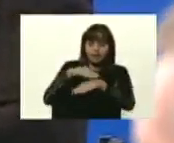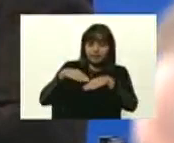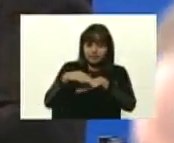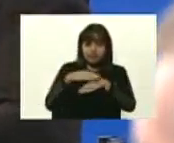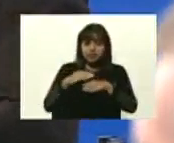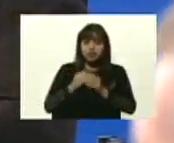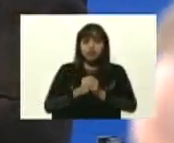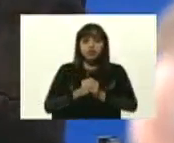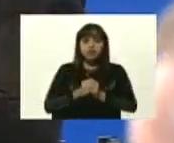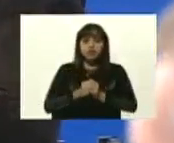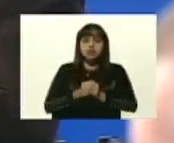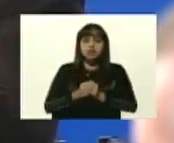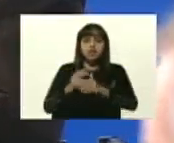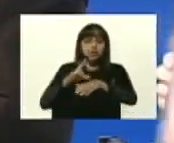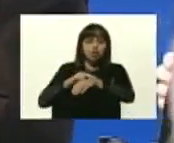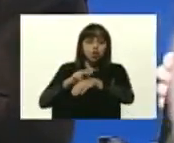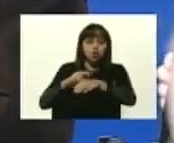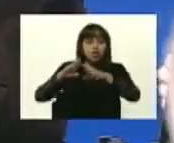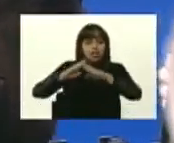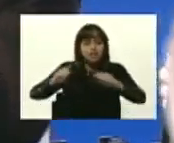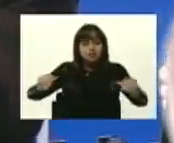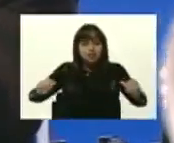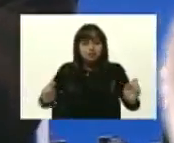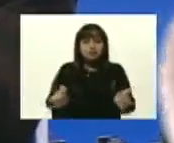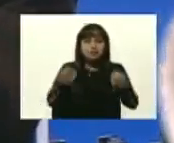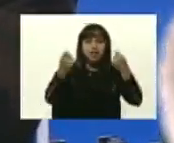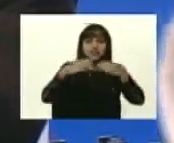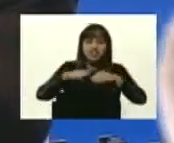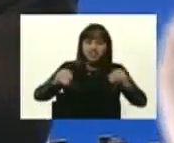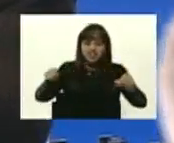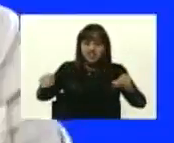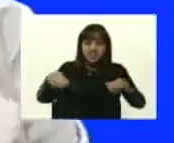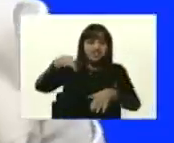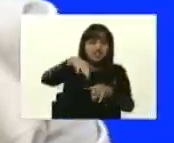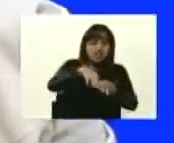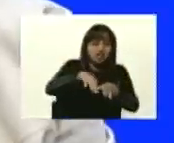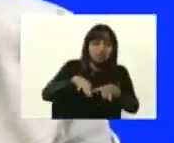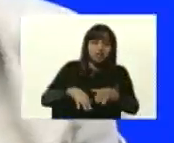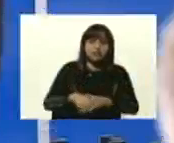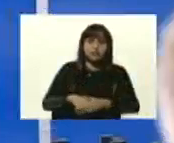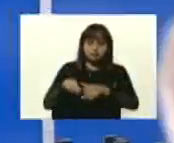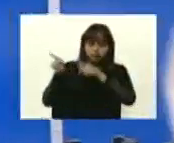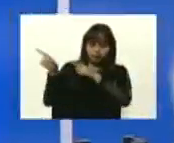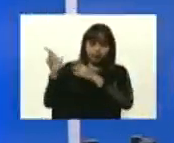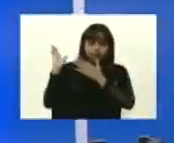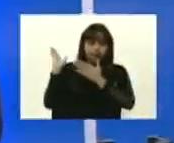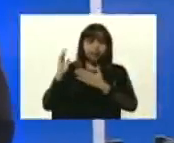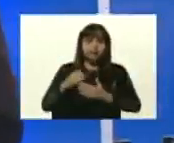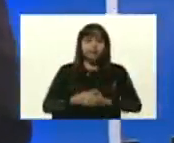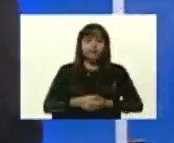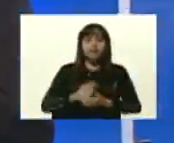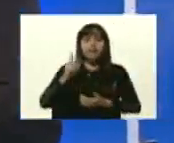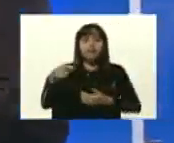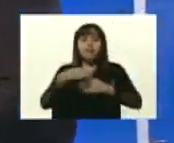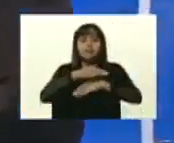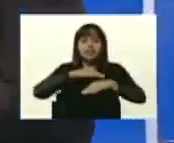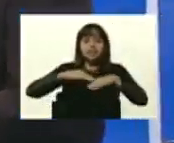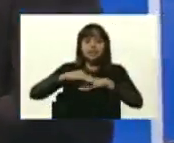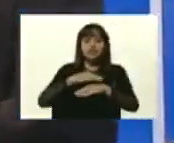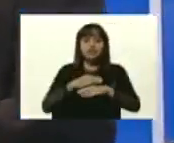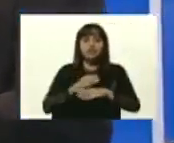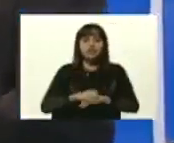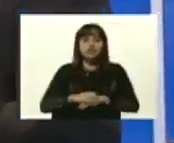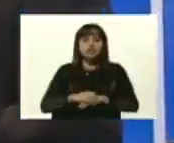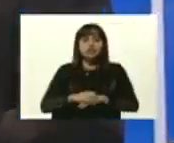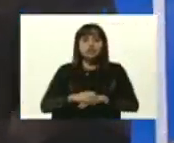doctor de la tierra, curador de la tierra. Ahí está el ministro Carlos Alvarado. Hay que articular, fíjense ustedes, hay que